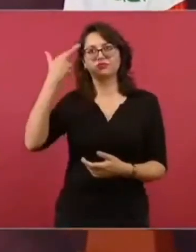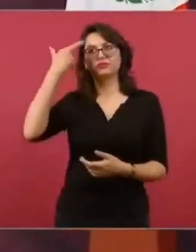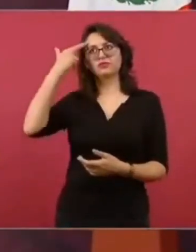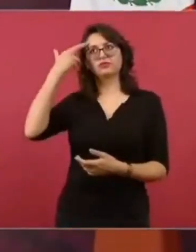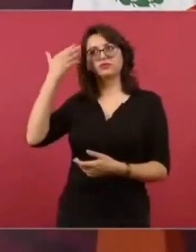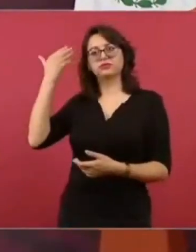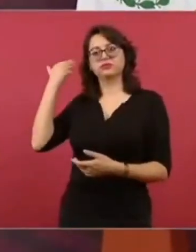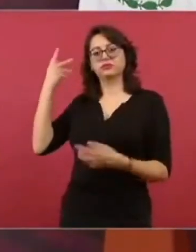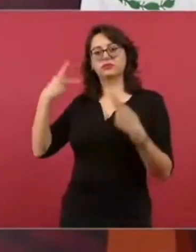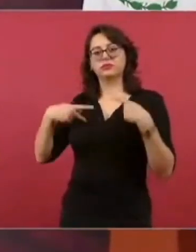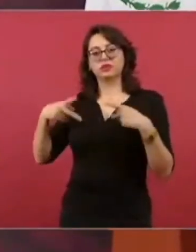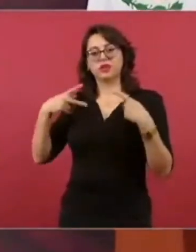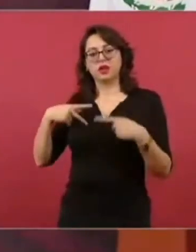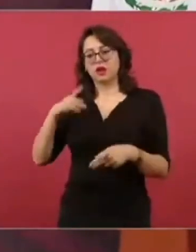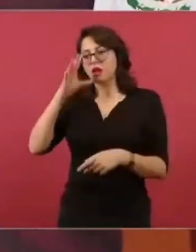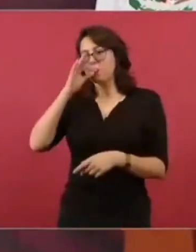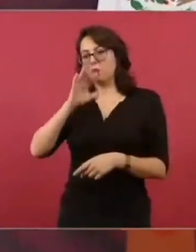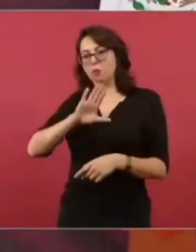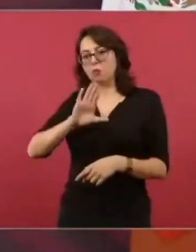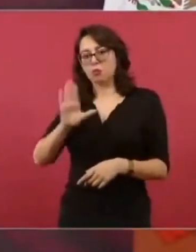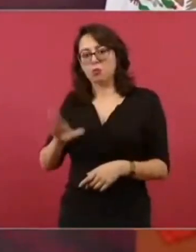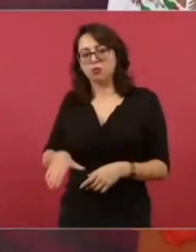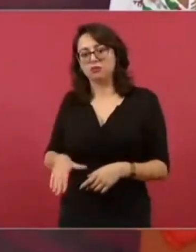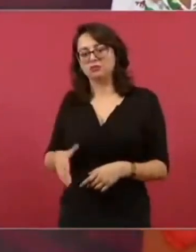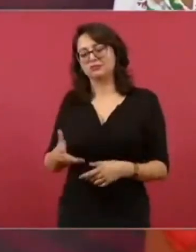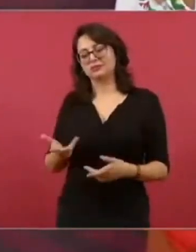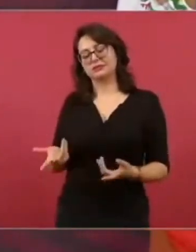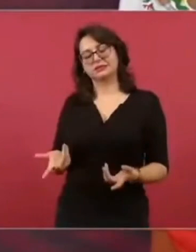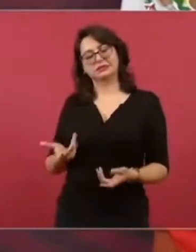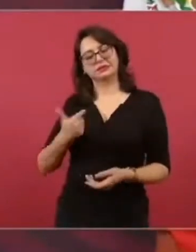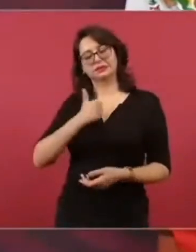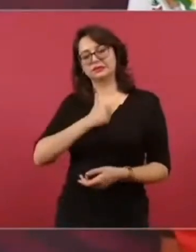Fíjense que quedan los familiares